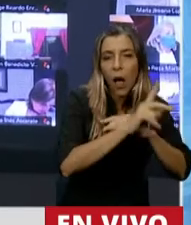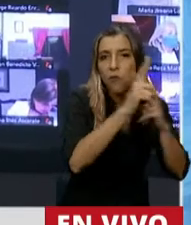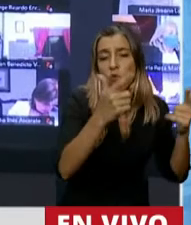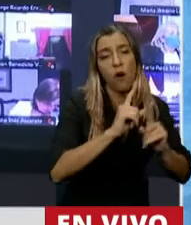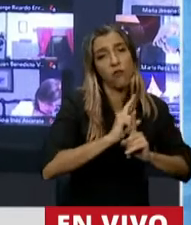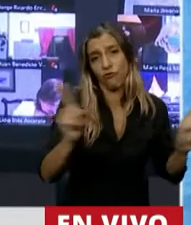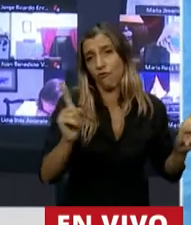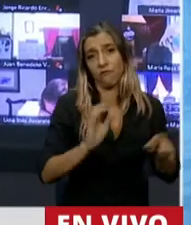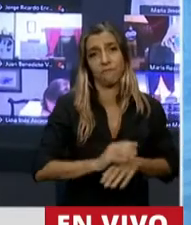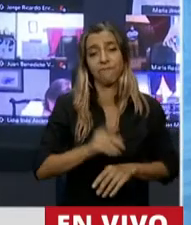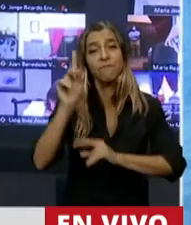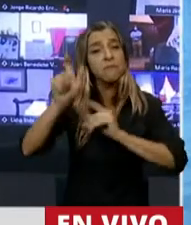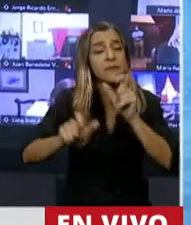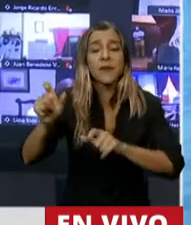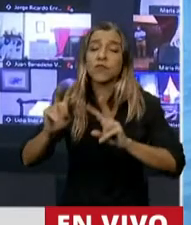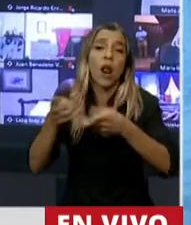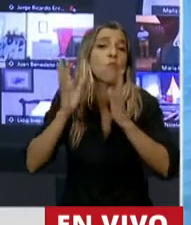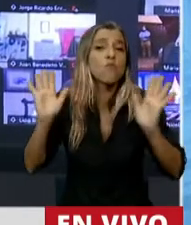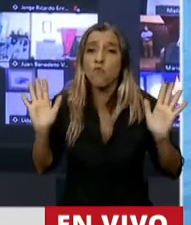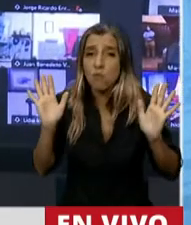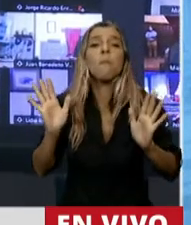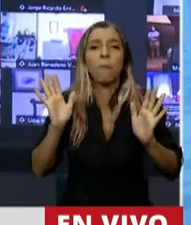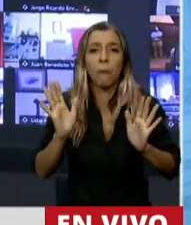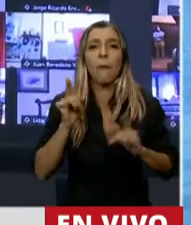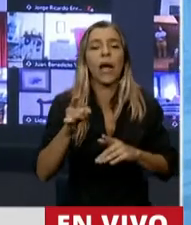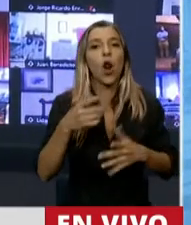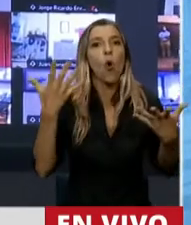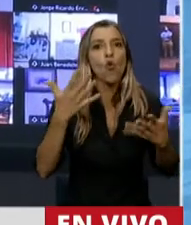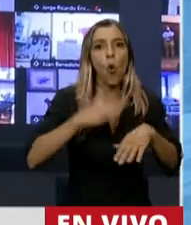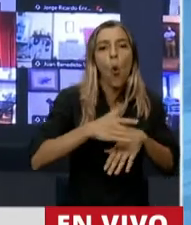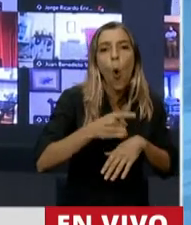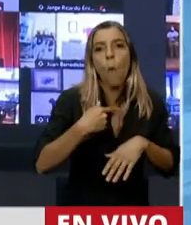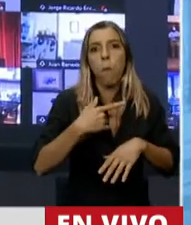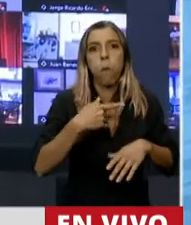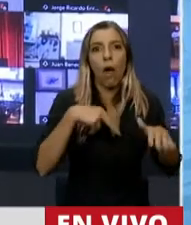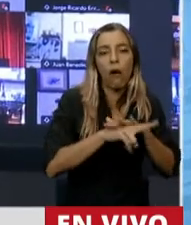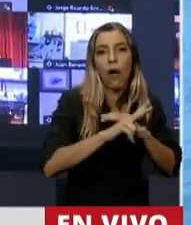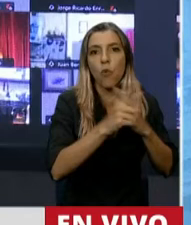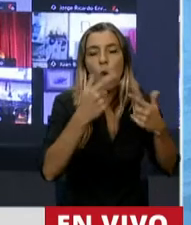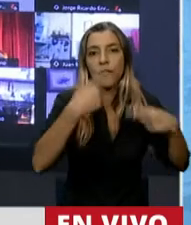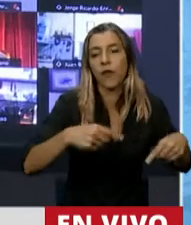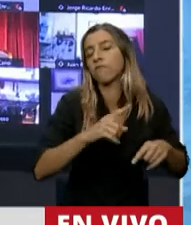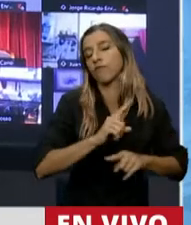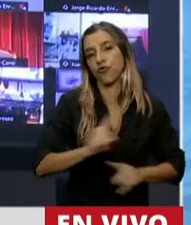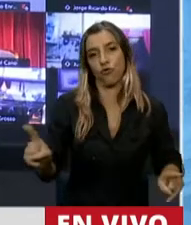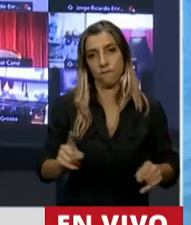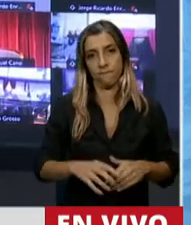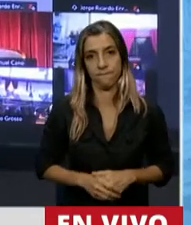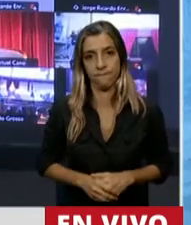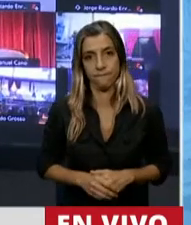le faltó salud. Gracias a esas políticas que tomamos a partir del 19 de marzo,